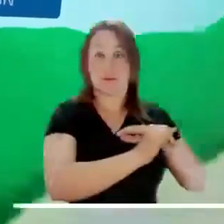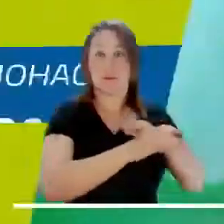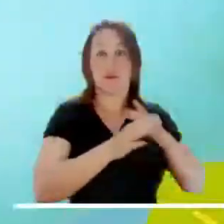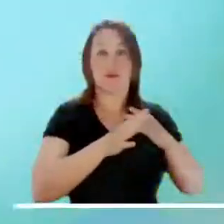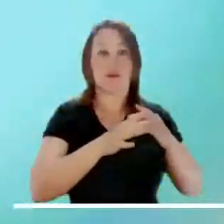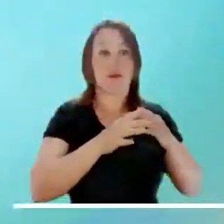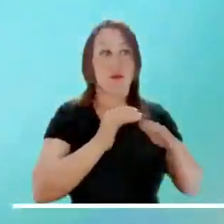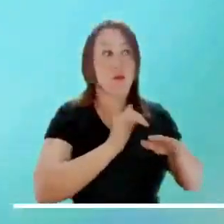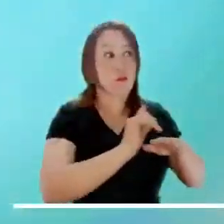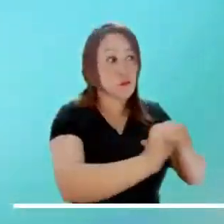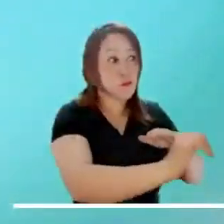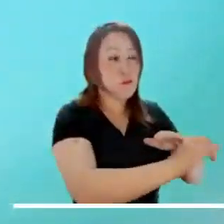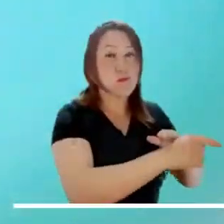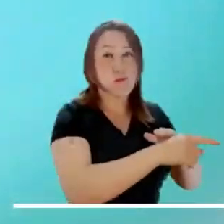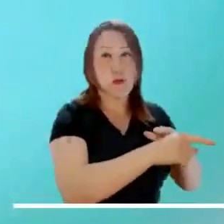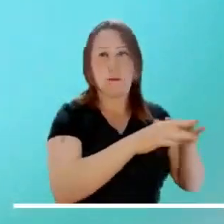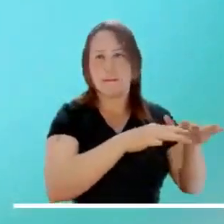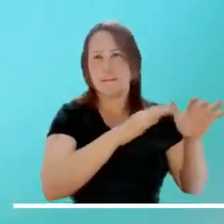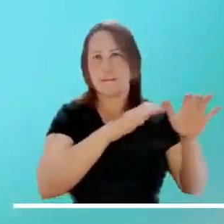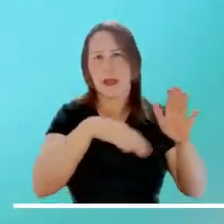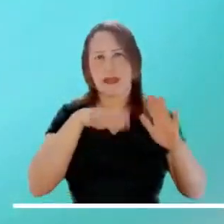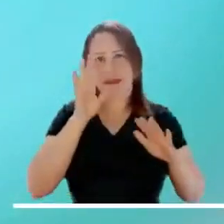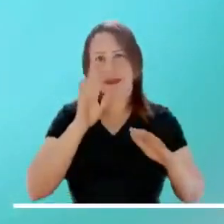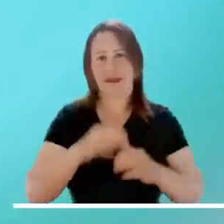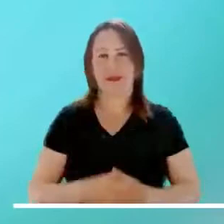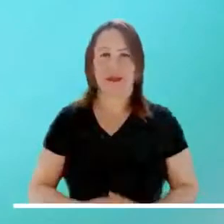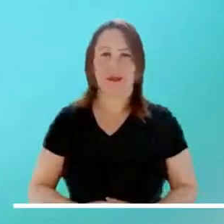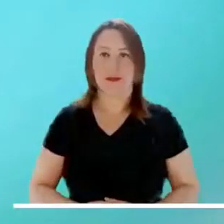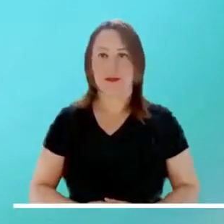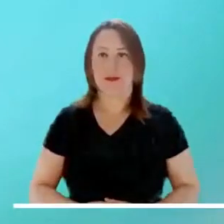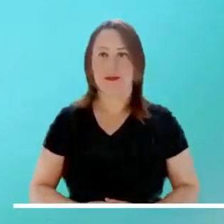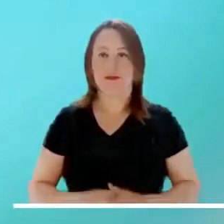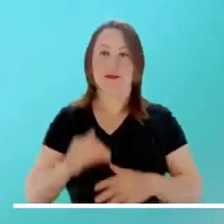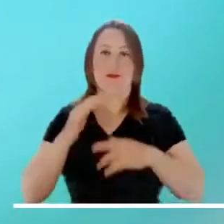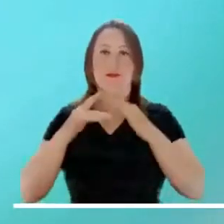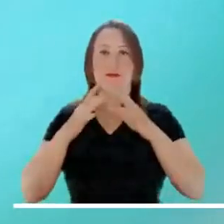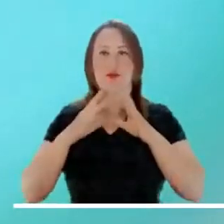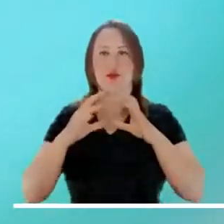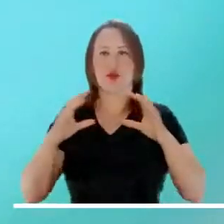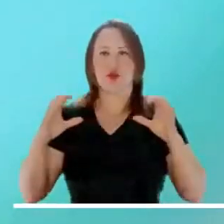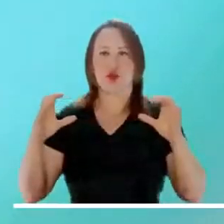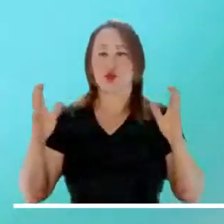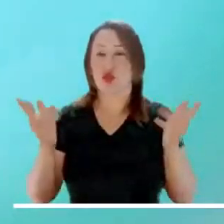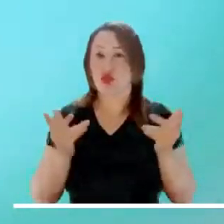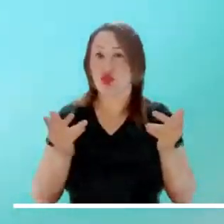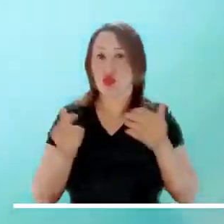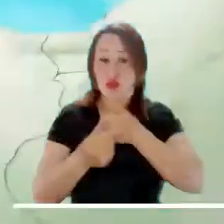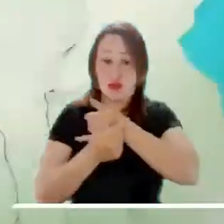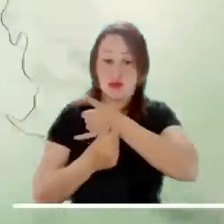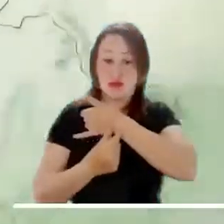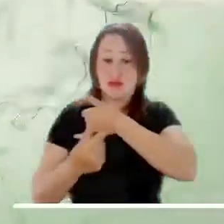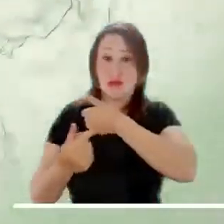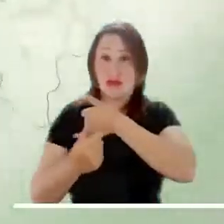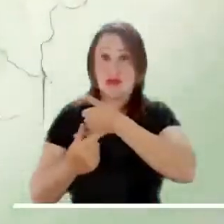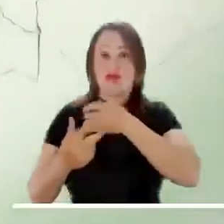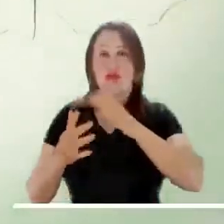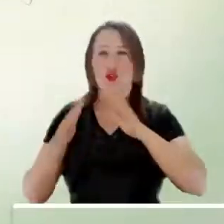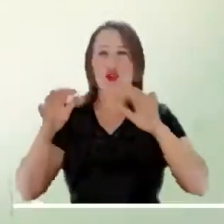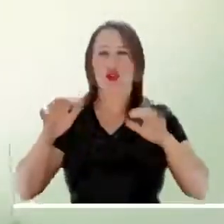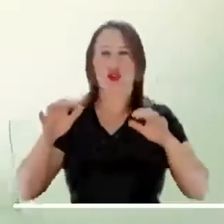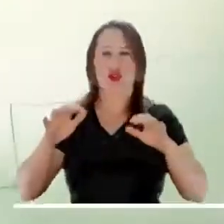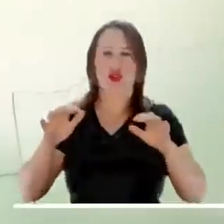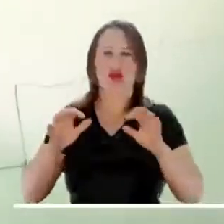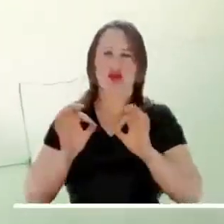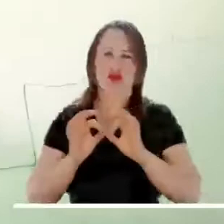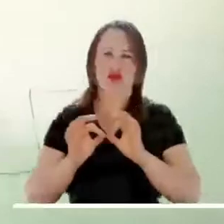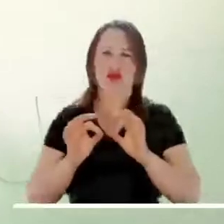isla de San Andrés, mientras que en Providencia se estima tiempo mayormente seco. Cielo parcialmente nublado se anuncia en el